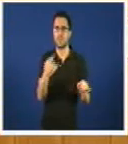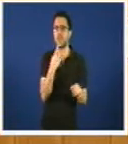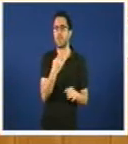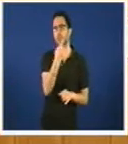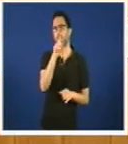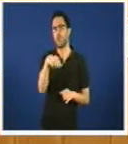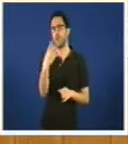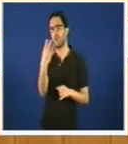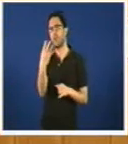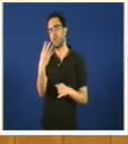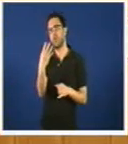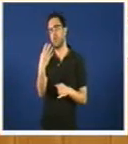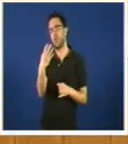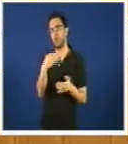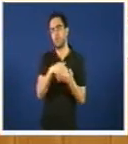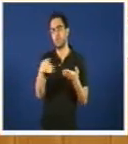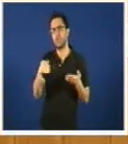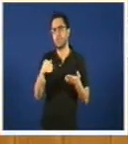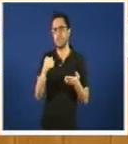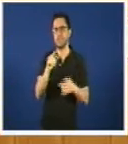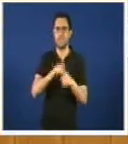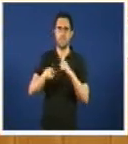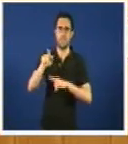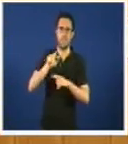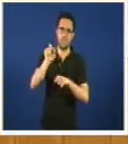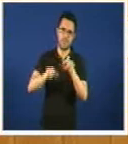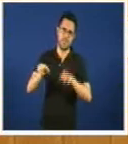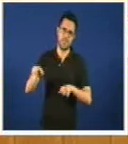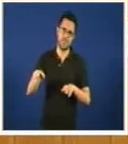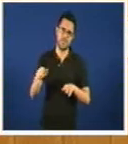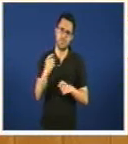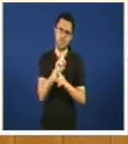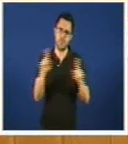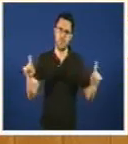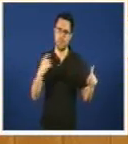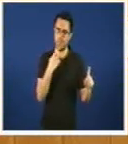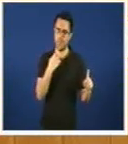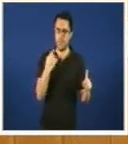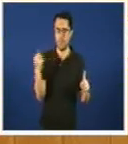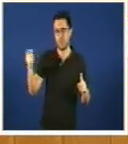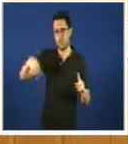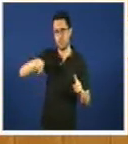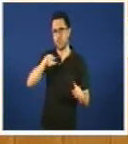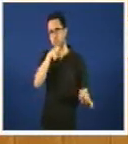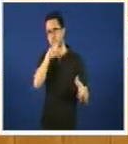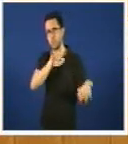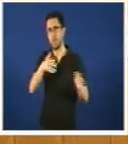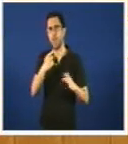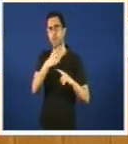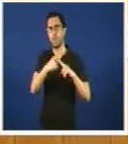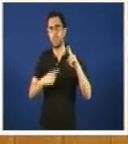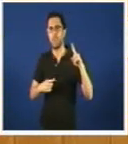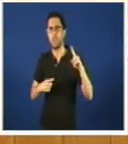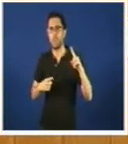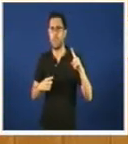vostedes están falando de que como moito aspiran a que a cidade da cultura teña medio millón de visitantes ao ano que non van a ir todos en teleférico